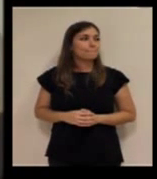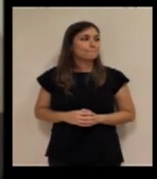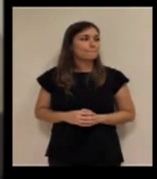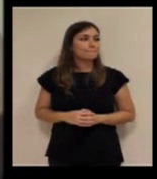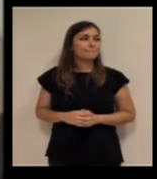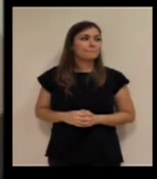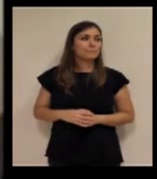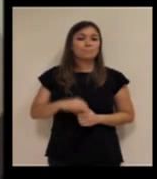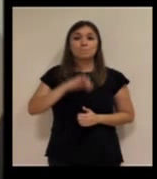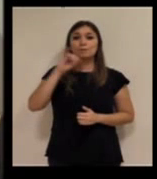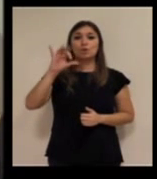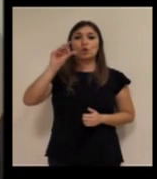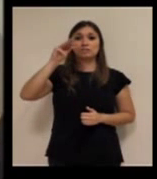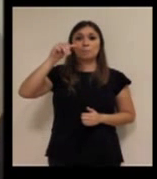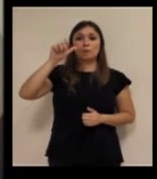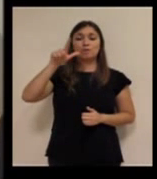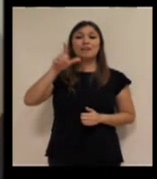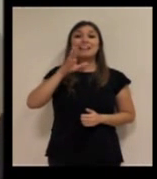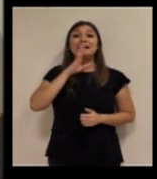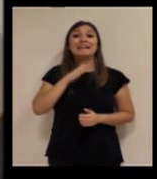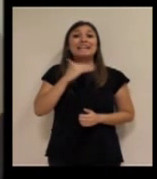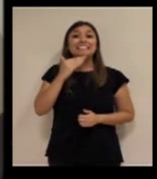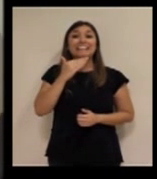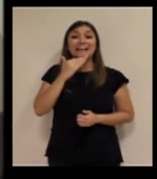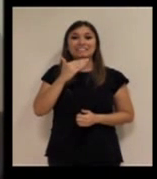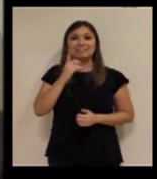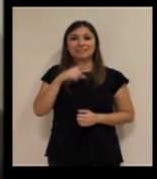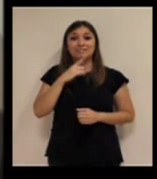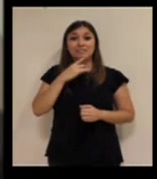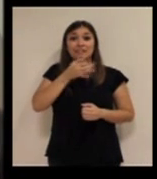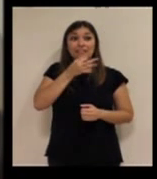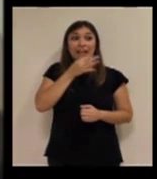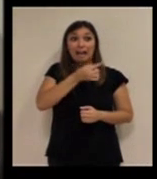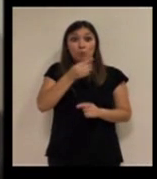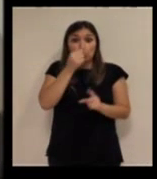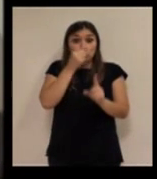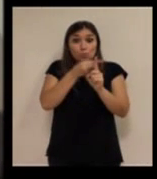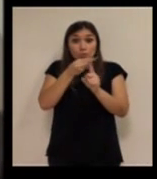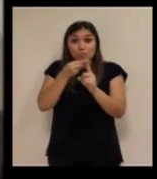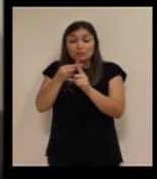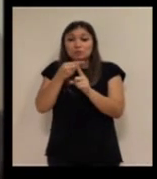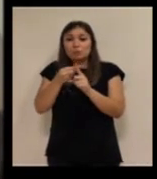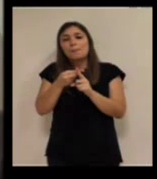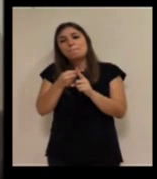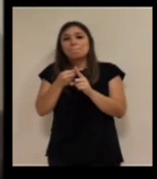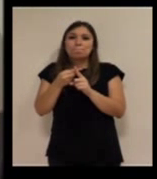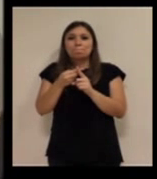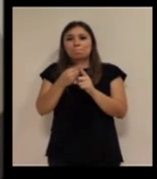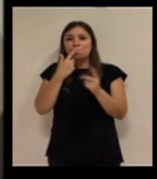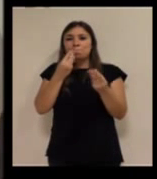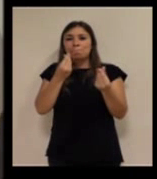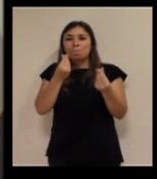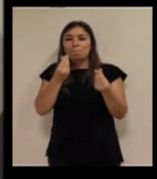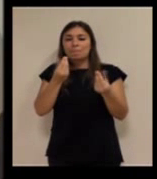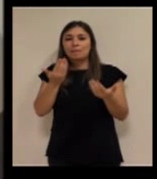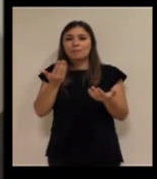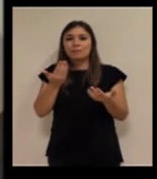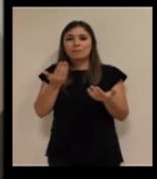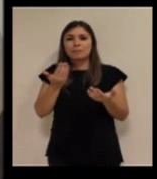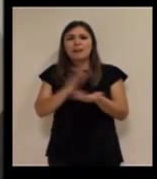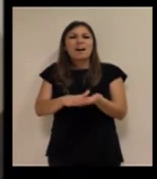Casi, casi, casi ha salido sobre la mesa, pero si sumamos todos los comentarios prácticamente llegaríamos a esta idea y es,